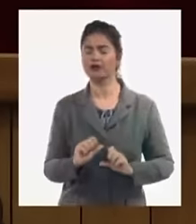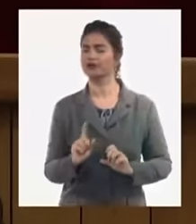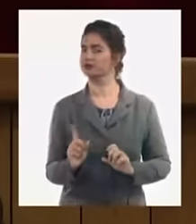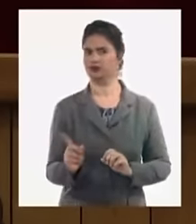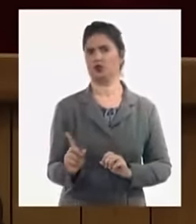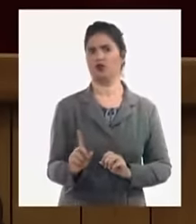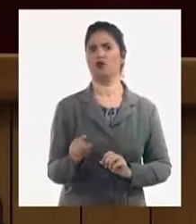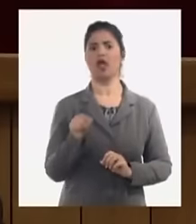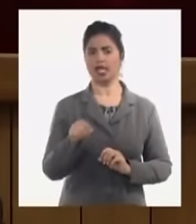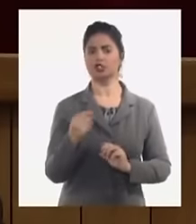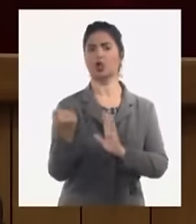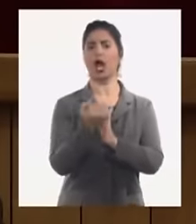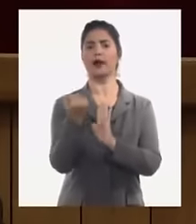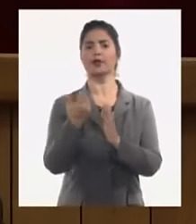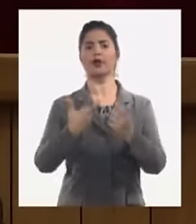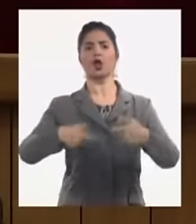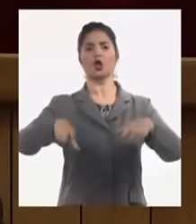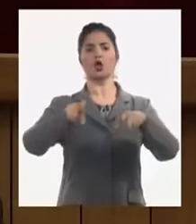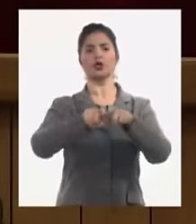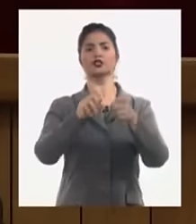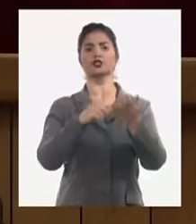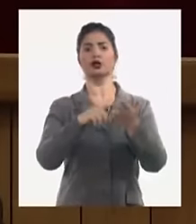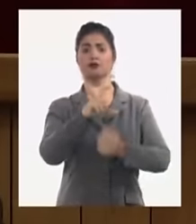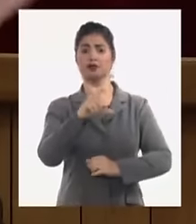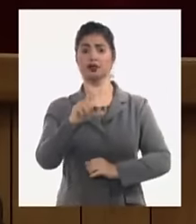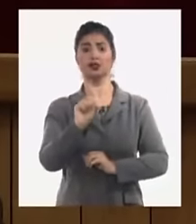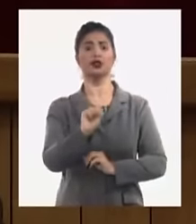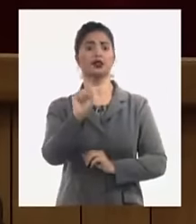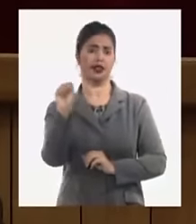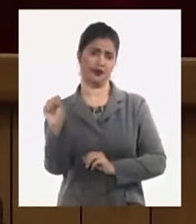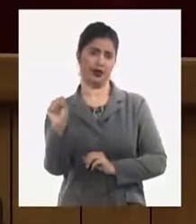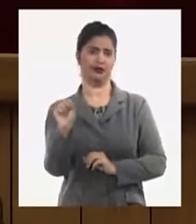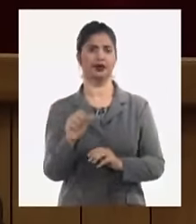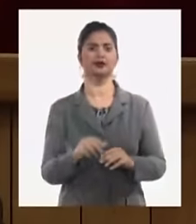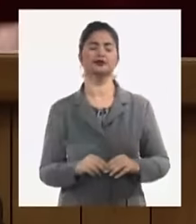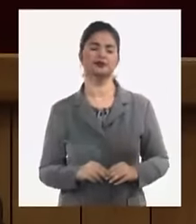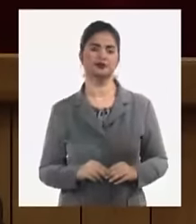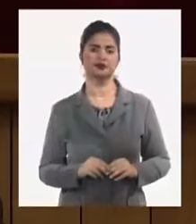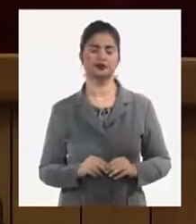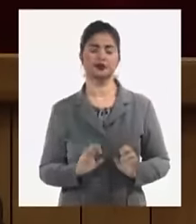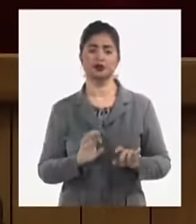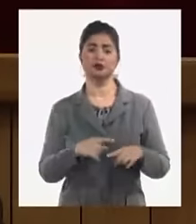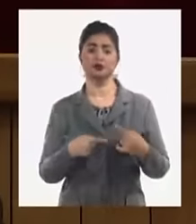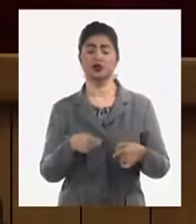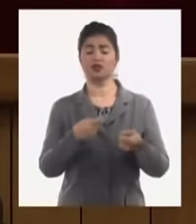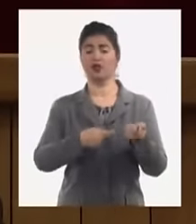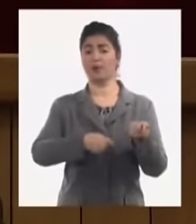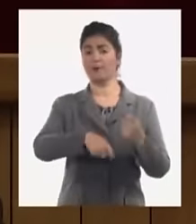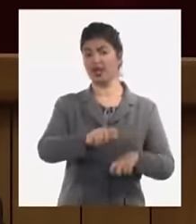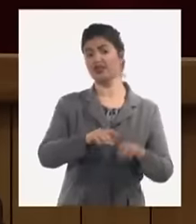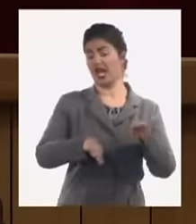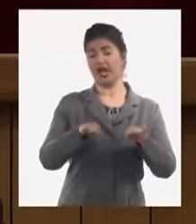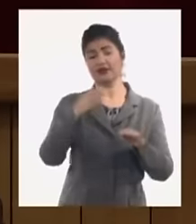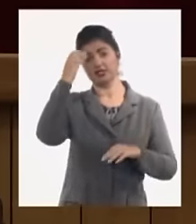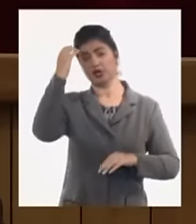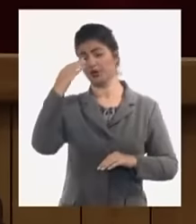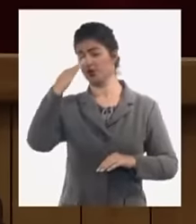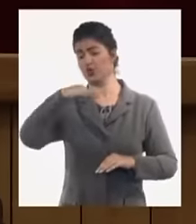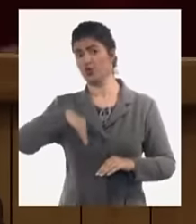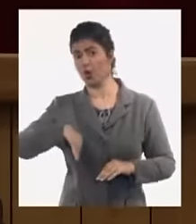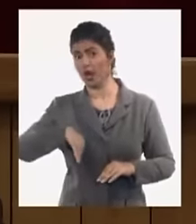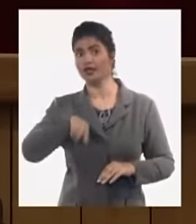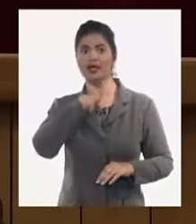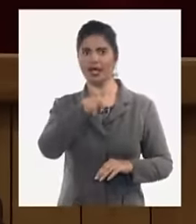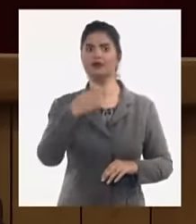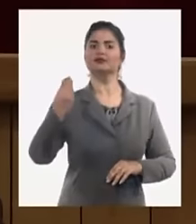y que responde a una política que empezó desde el comandante en jefe